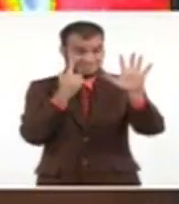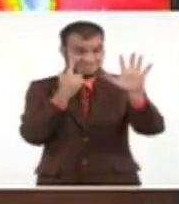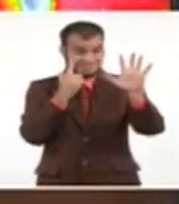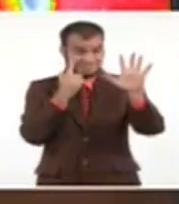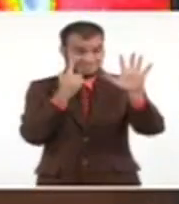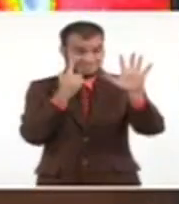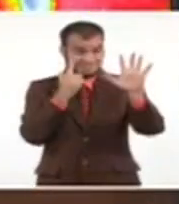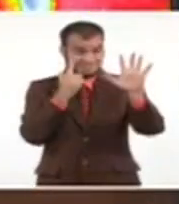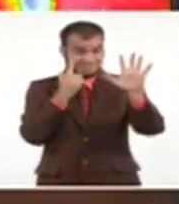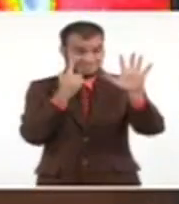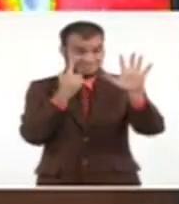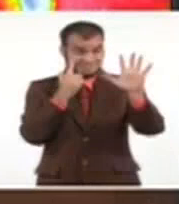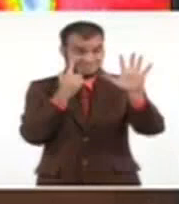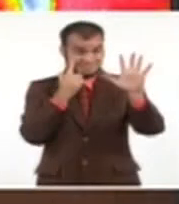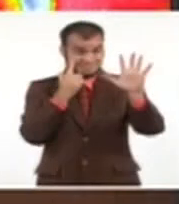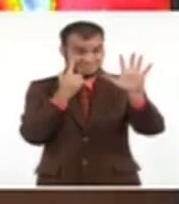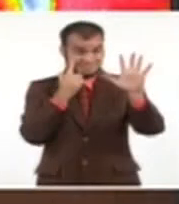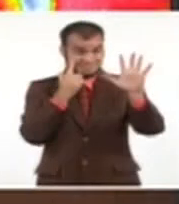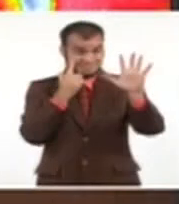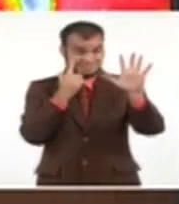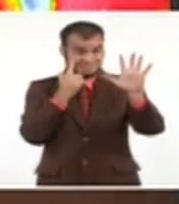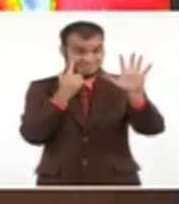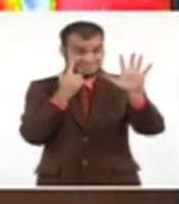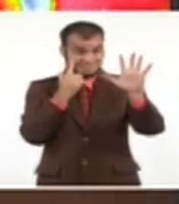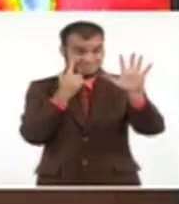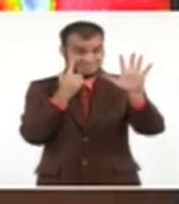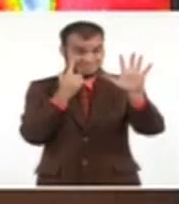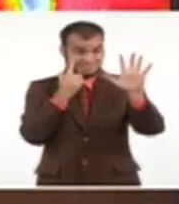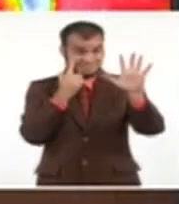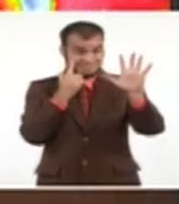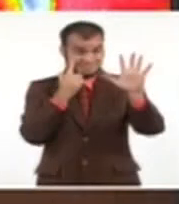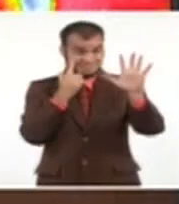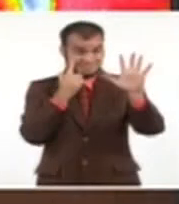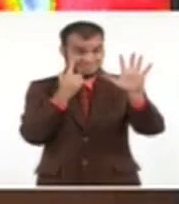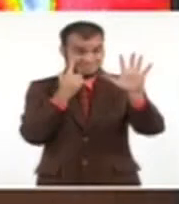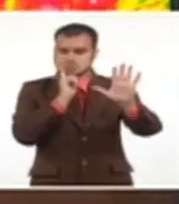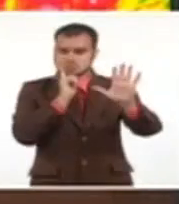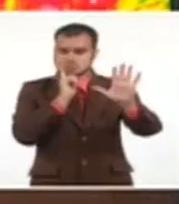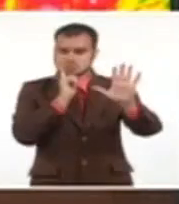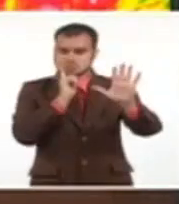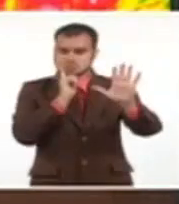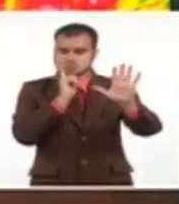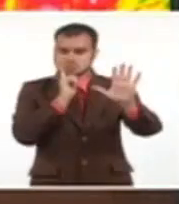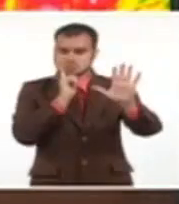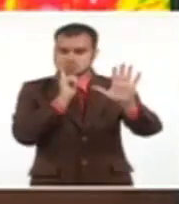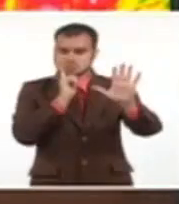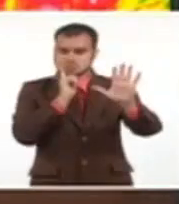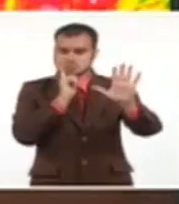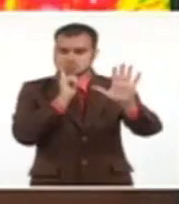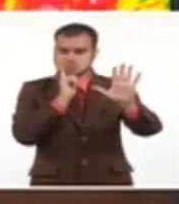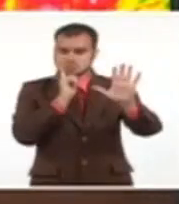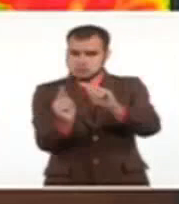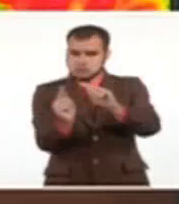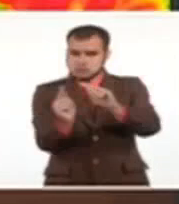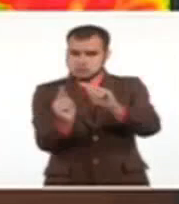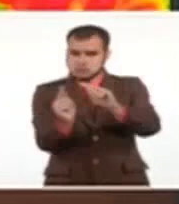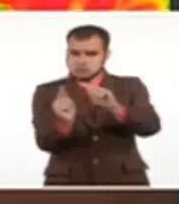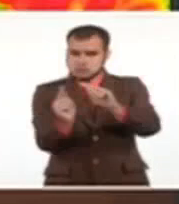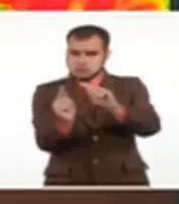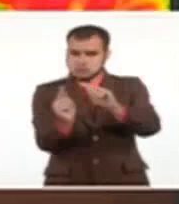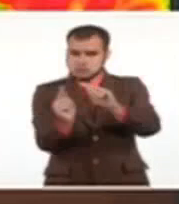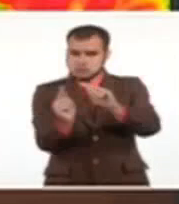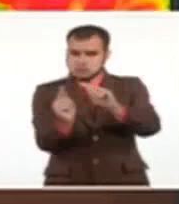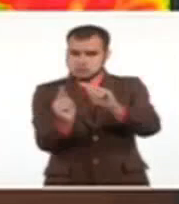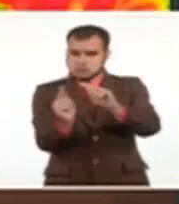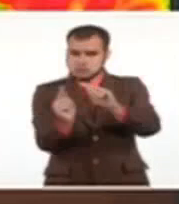bajo esa égida del sistema anticiclónico como tal. Como tal, está ahora más hacia